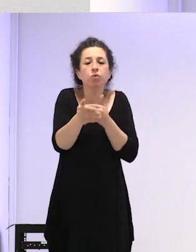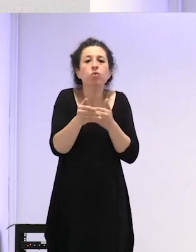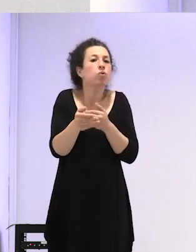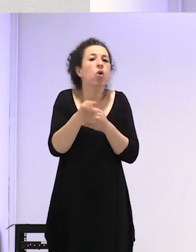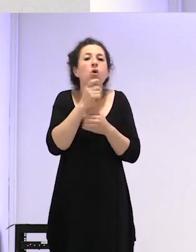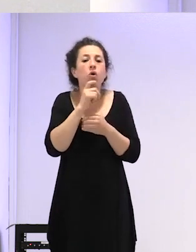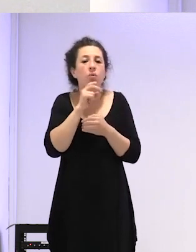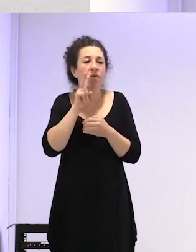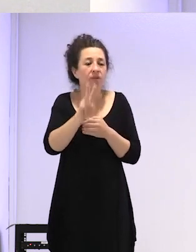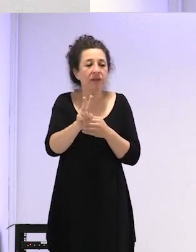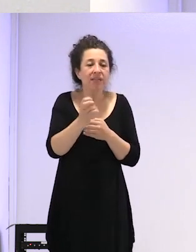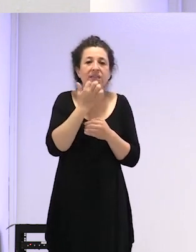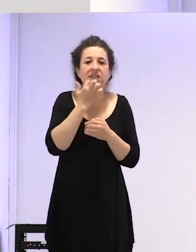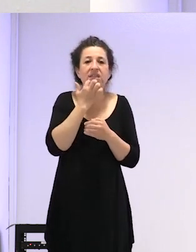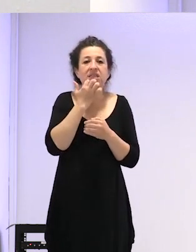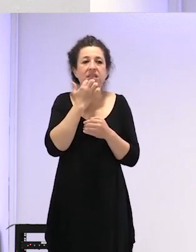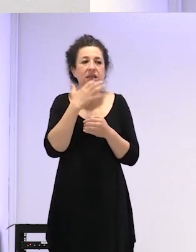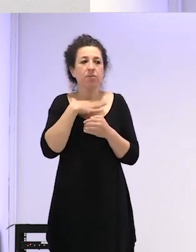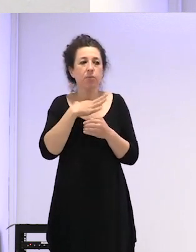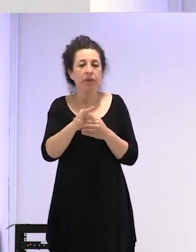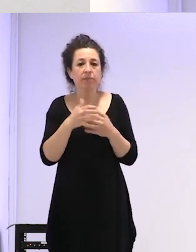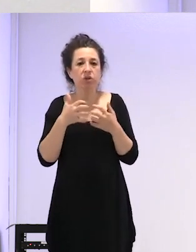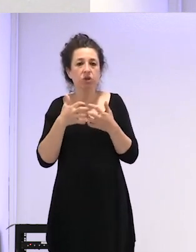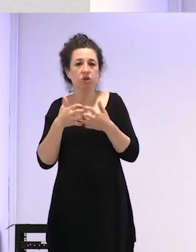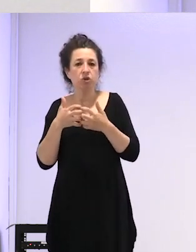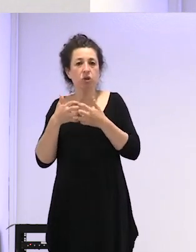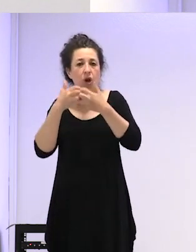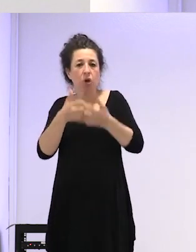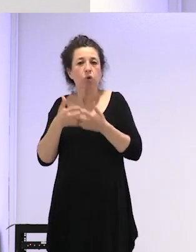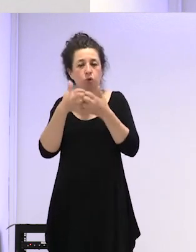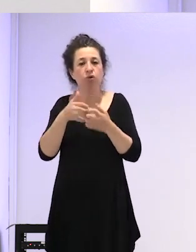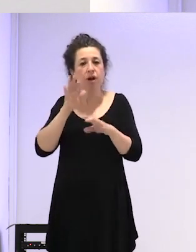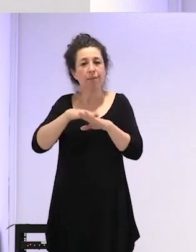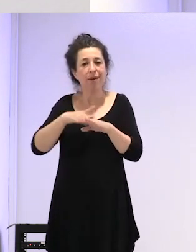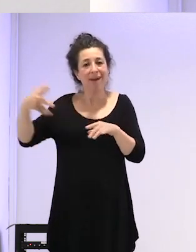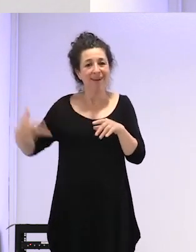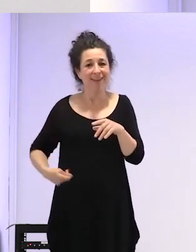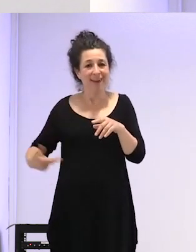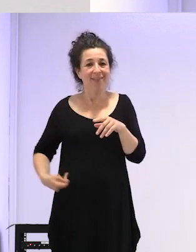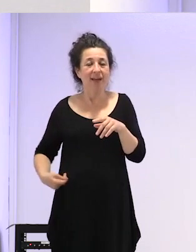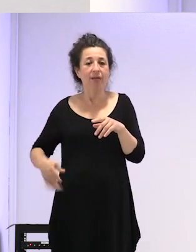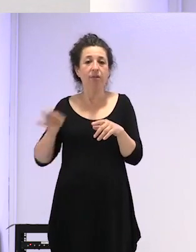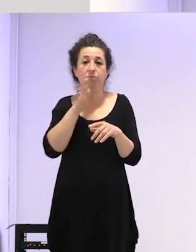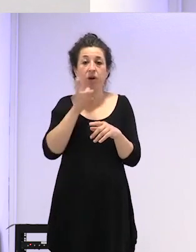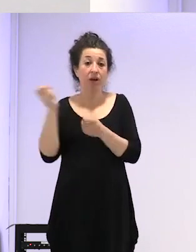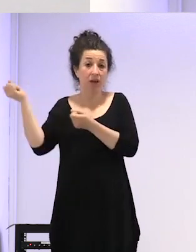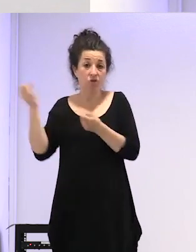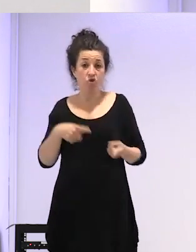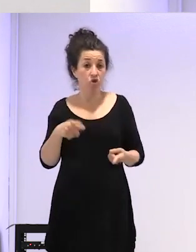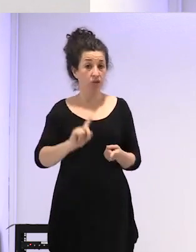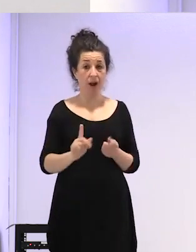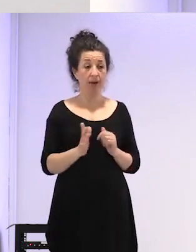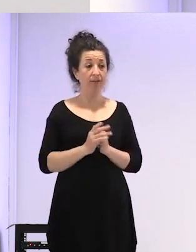si había posibilidad por ejemplo de luchar por los inyectables que aquí no no se traen